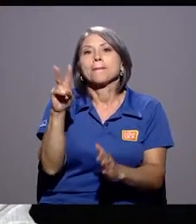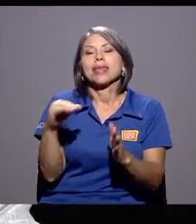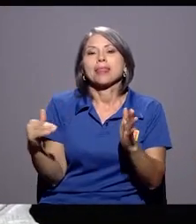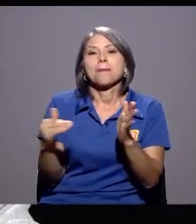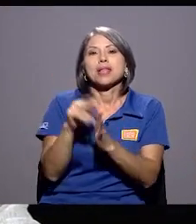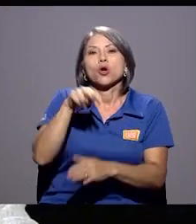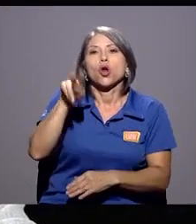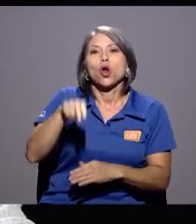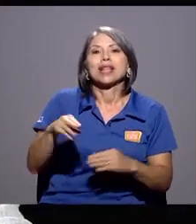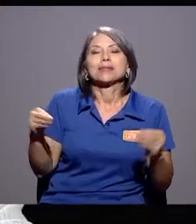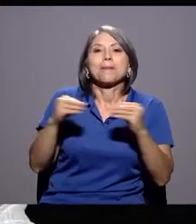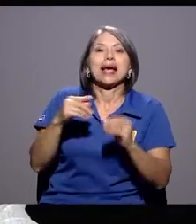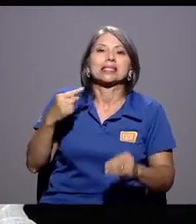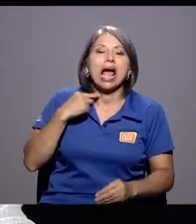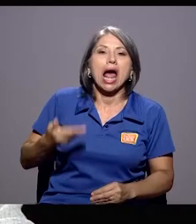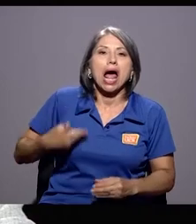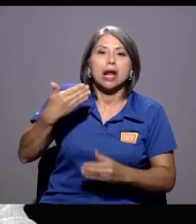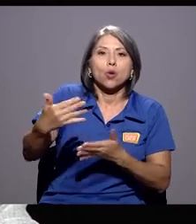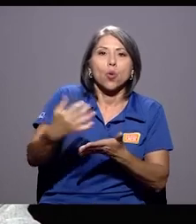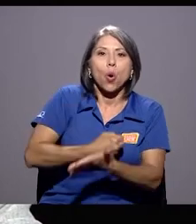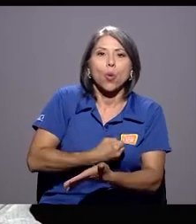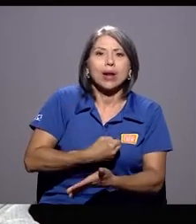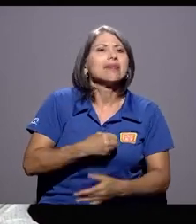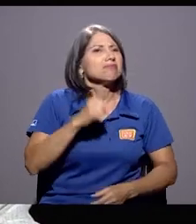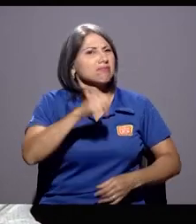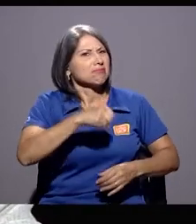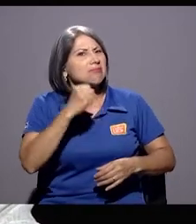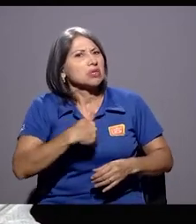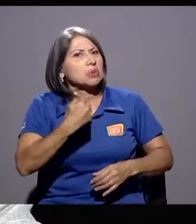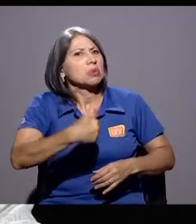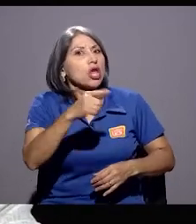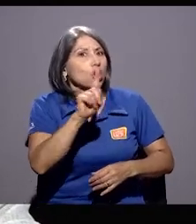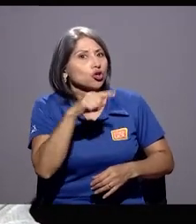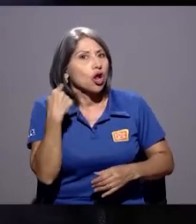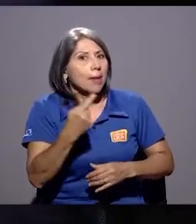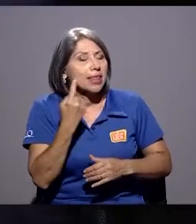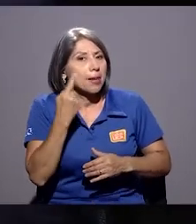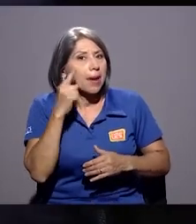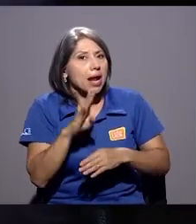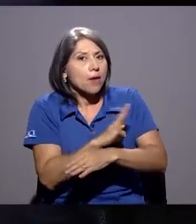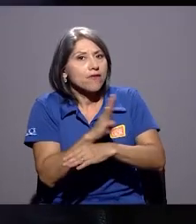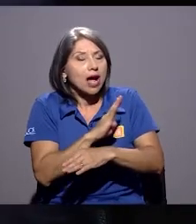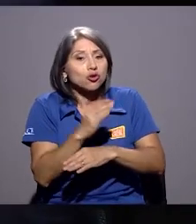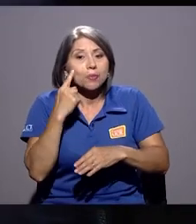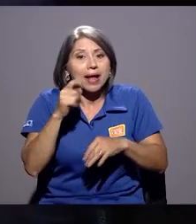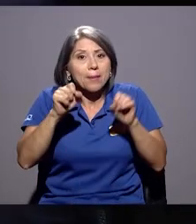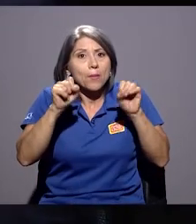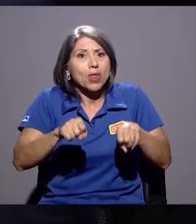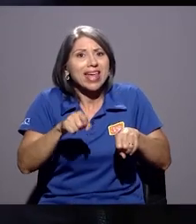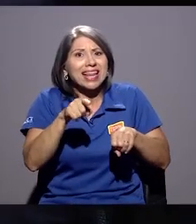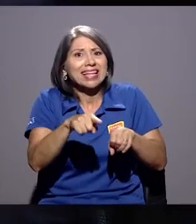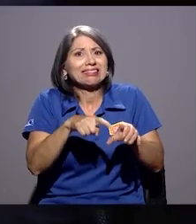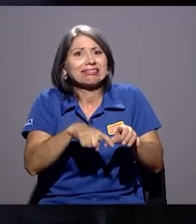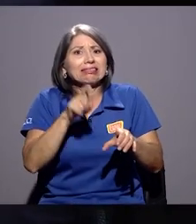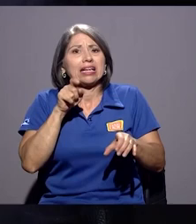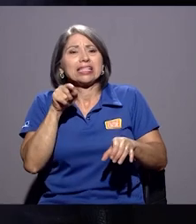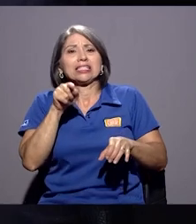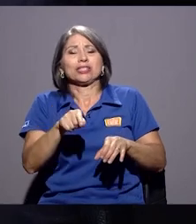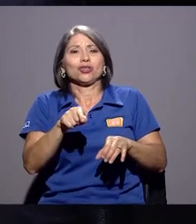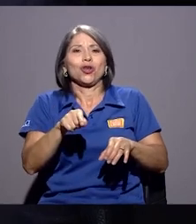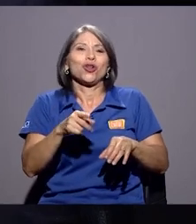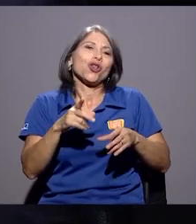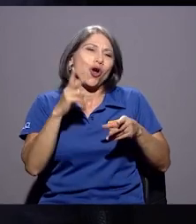procesos no solamente bancarios, sino para poderse salir de esos pagos de cuentas, llegan a lo que llaman las grandes